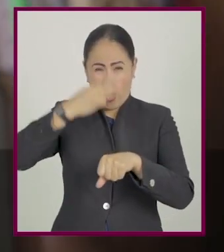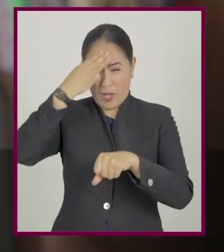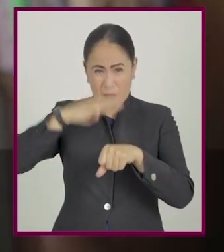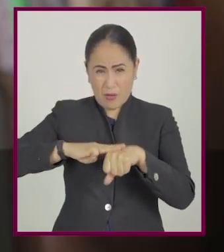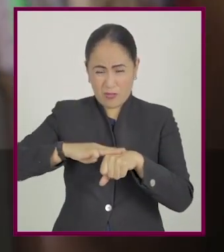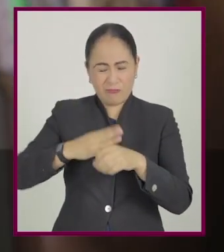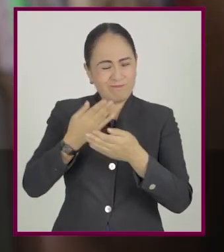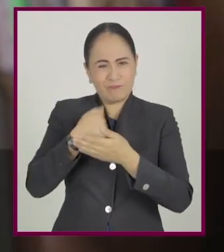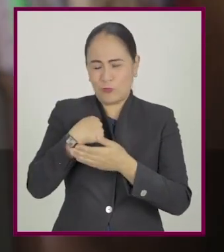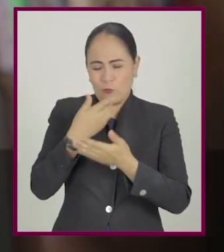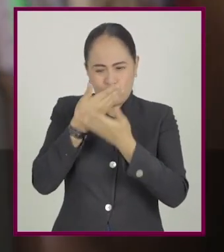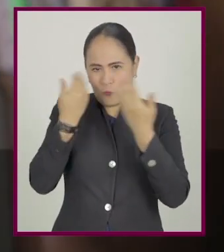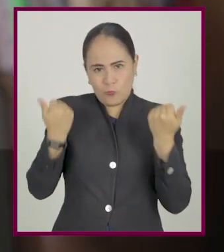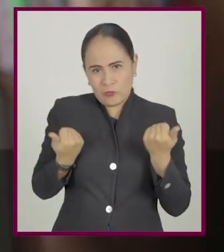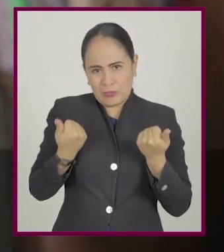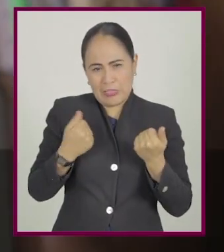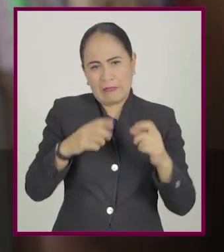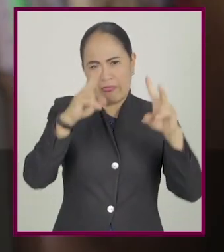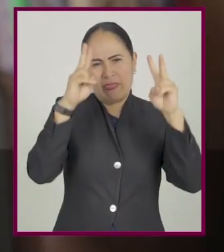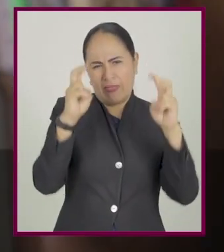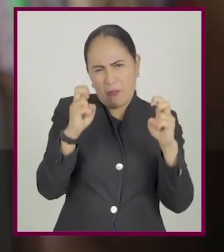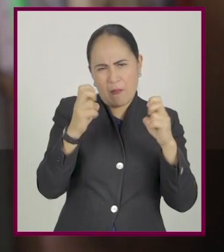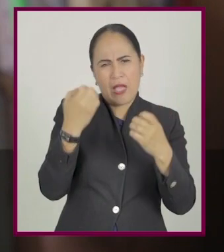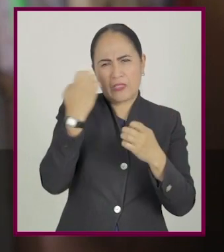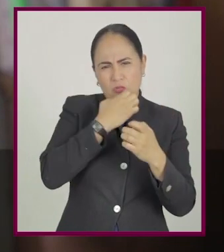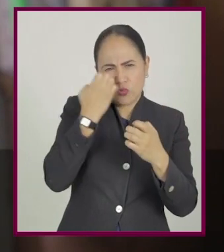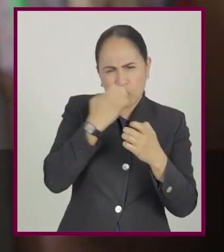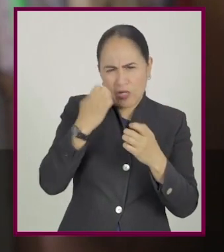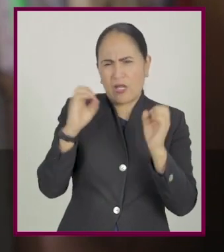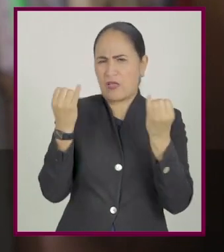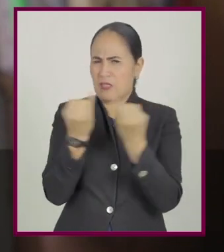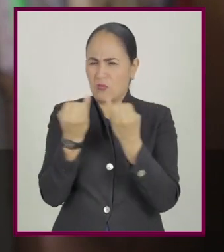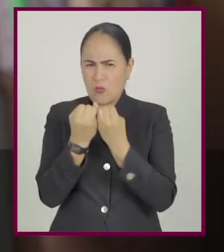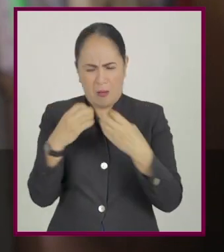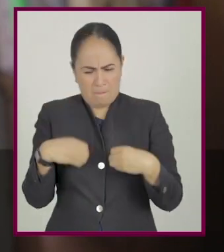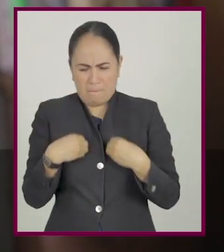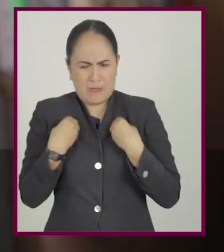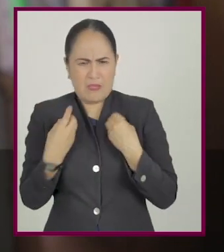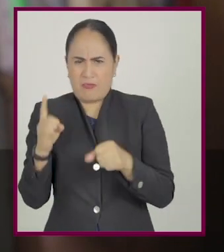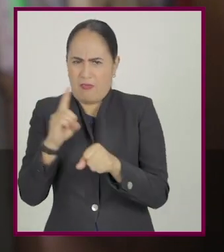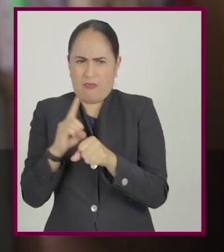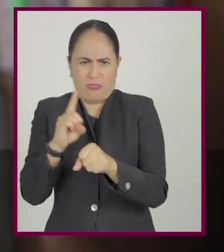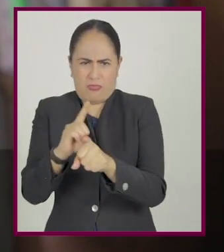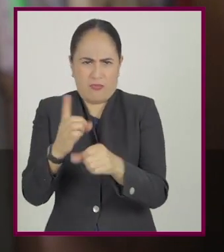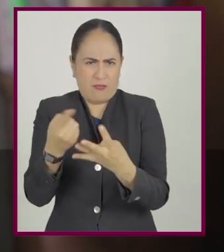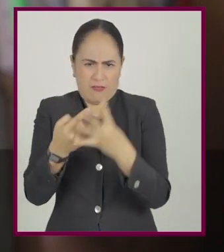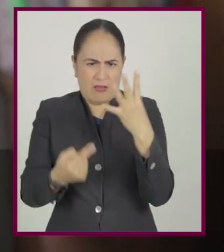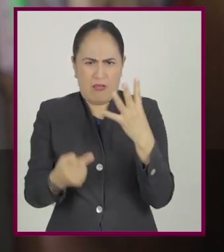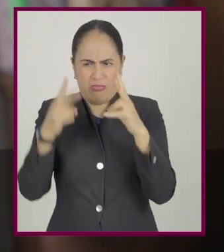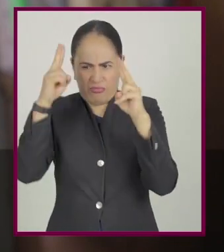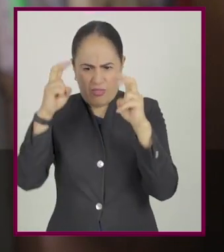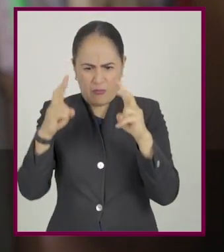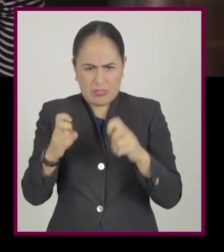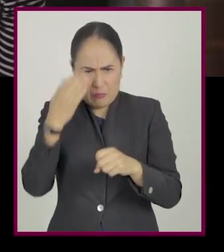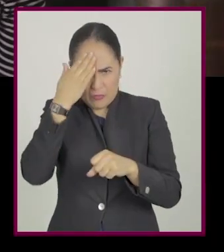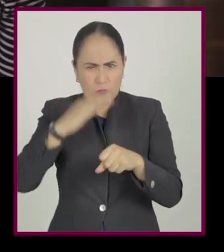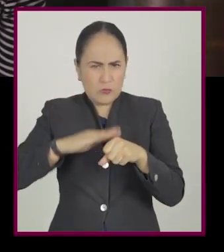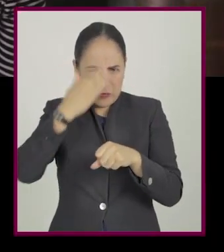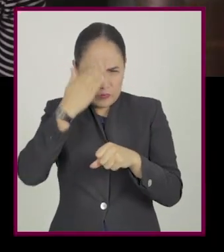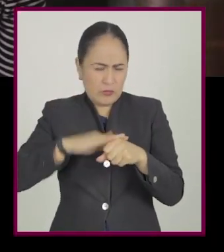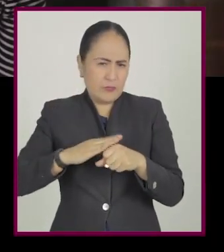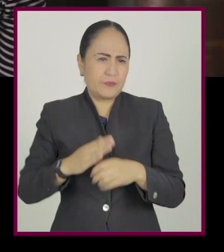Mira, no sé qué tanto dependa de la memoria, pero sí dependo de ella. No solo para temas escolares, sino para múltiples cosas de la vida cotidiana.